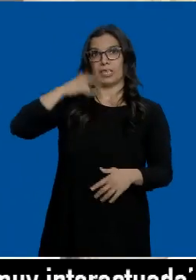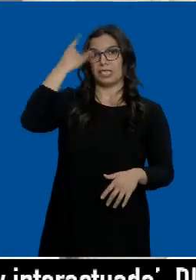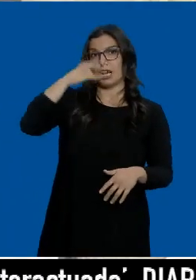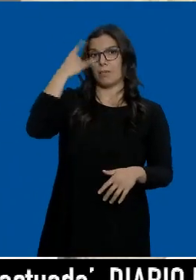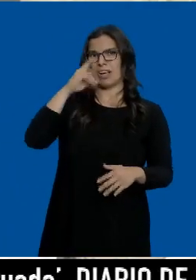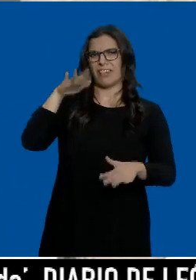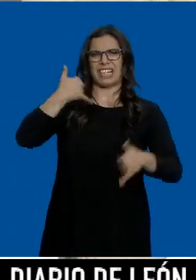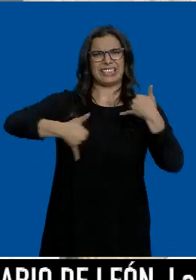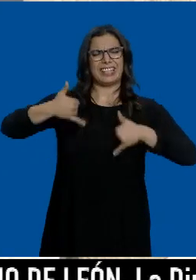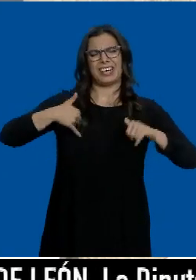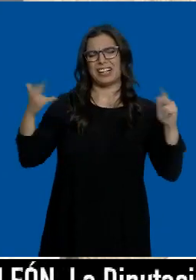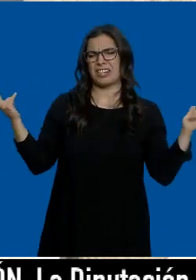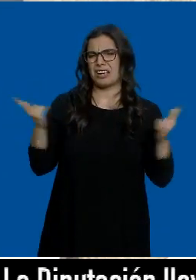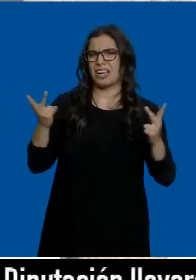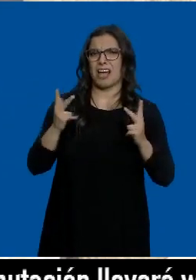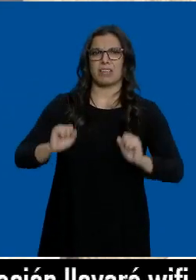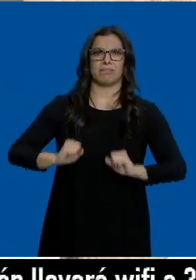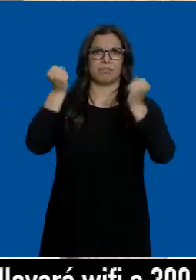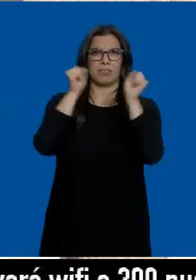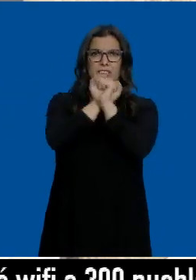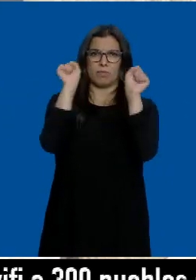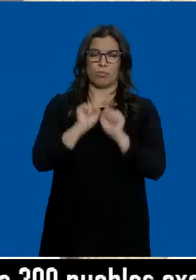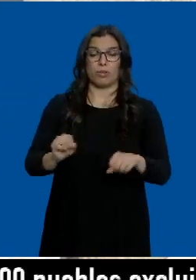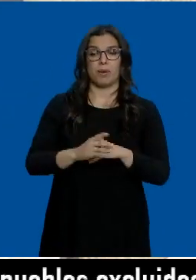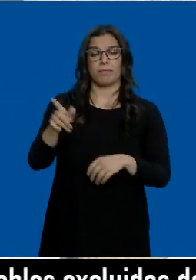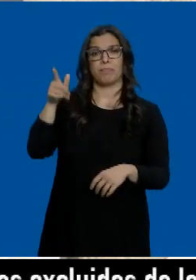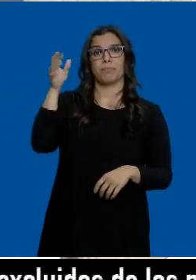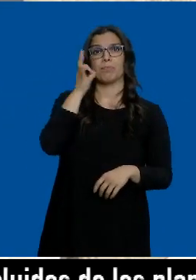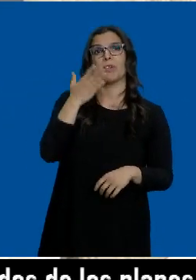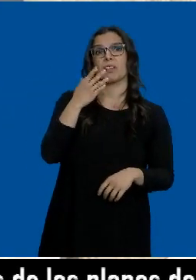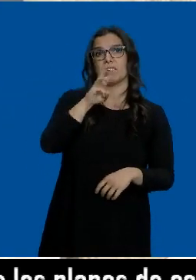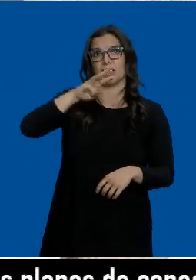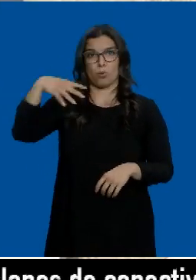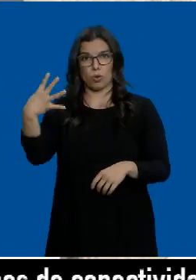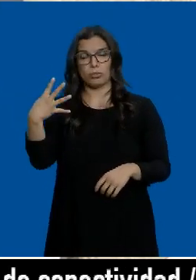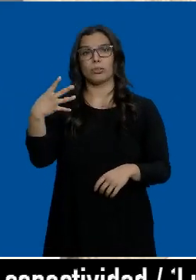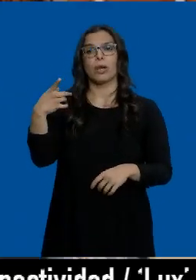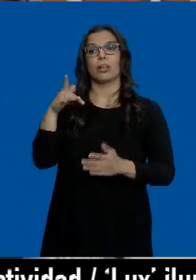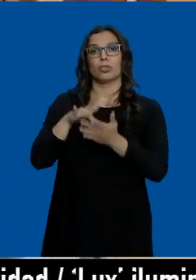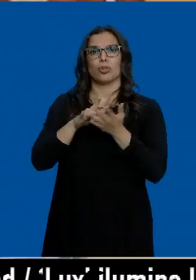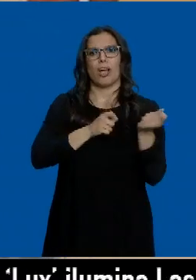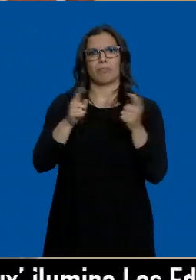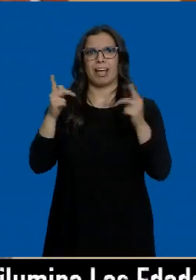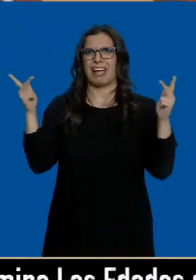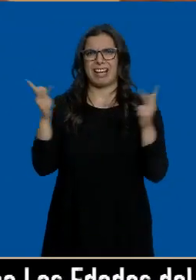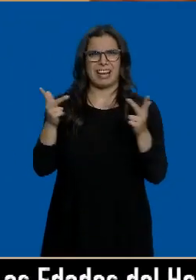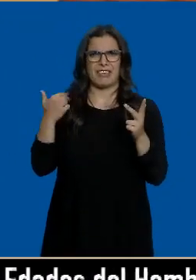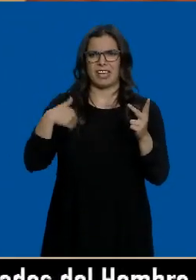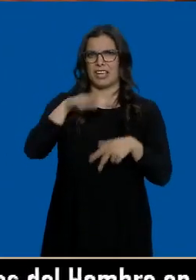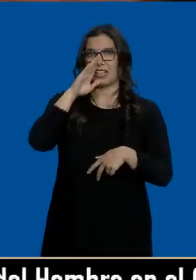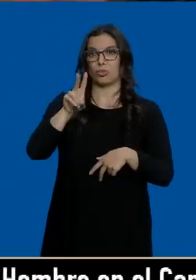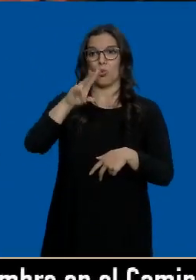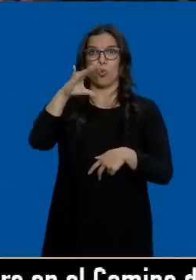no ha podido superar las graves heridas que le produjo su agresor. La joven de 34 años ingresó con pronóstico muy grave